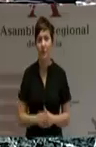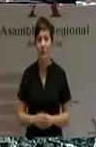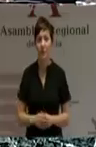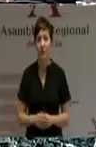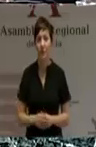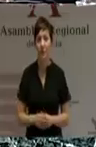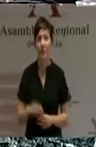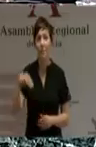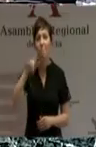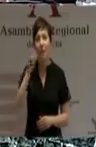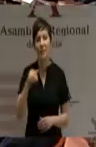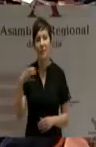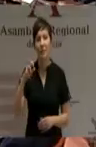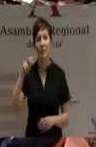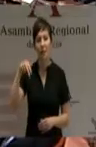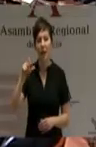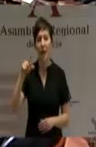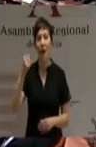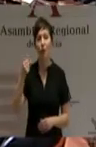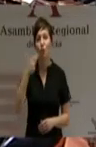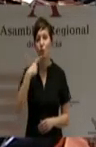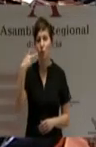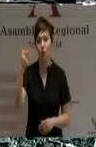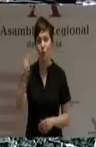Martínez Bernal Antonio. No.